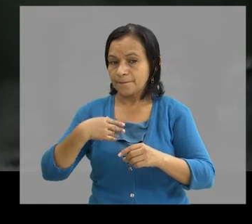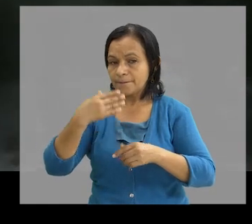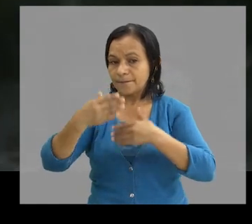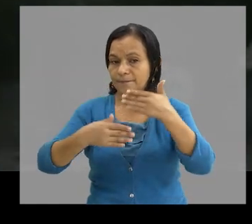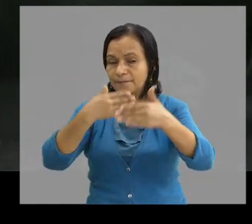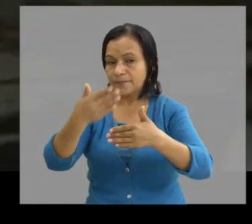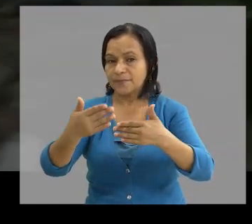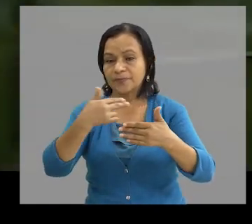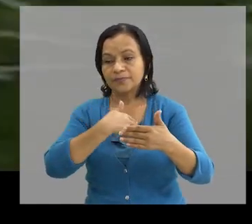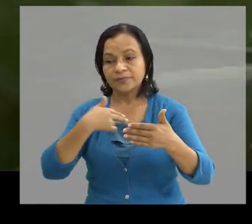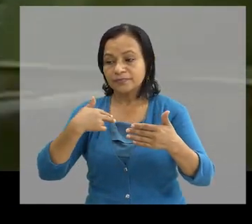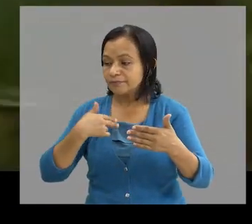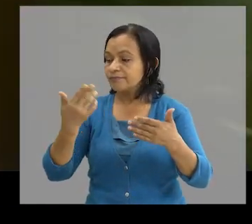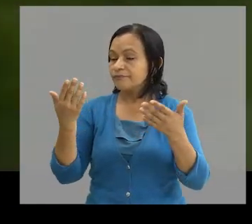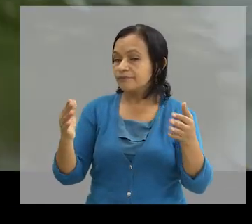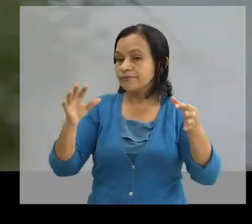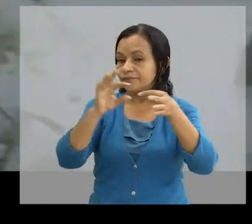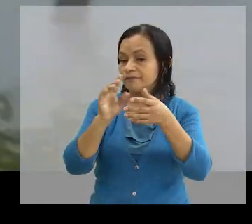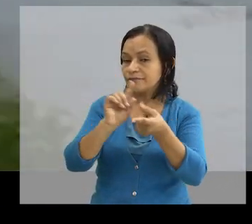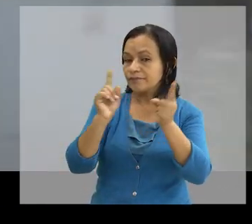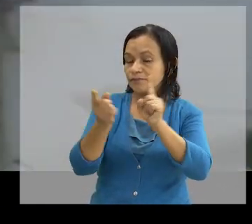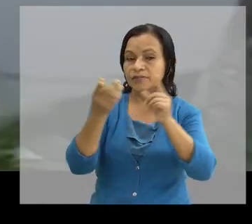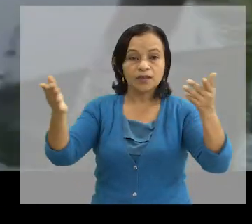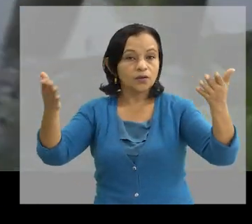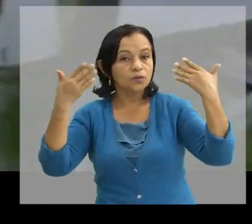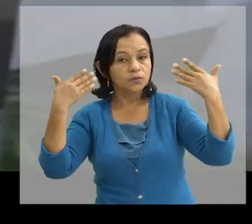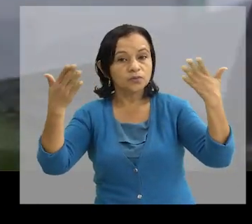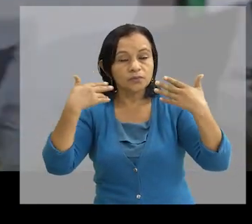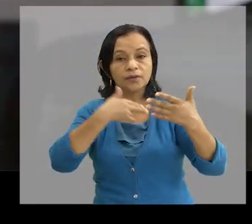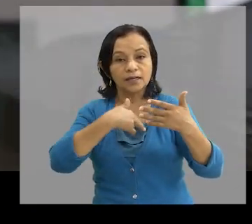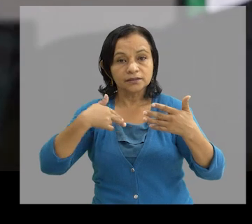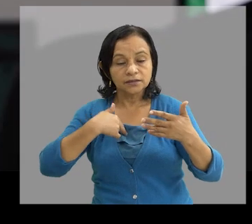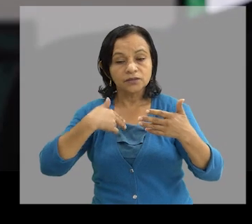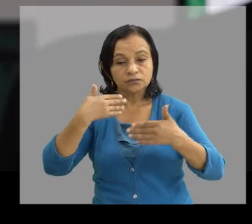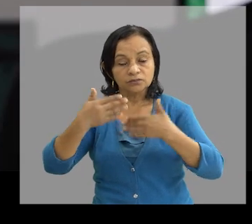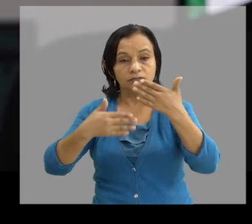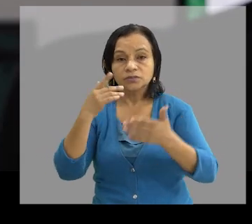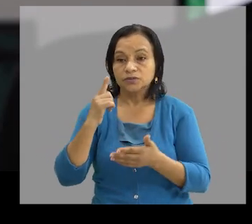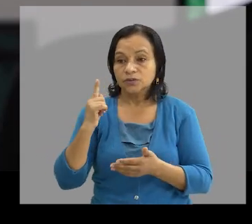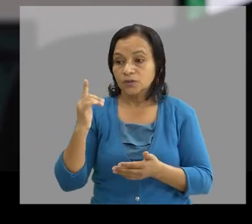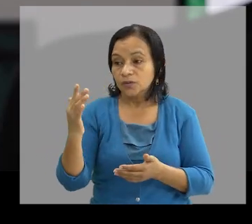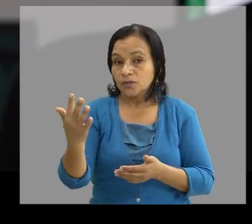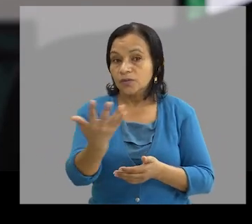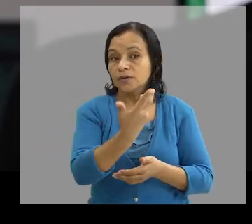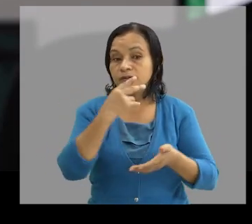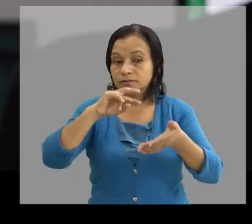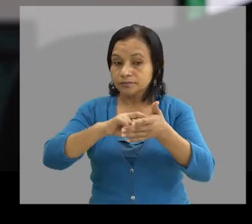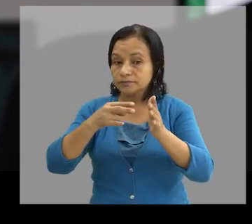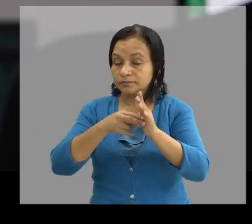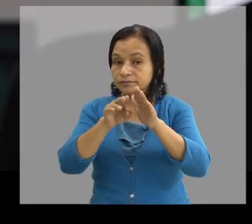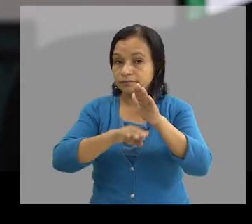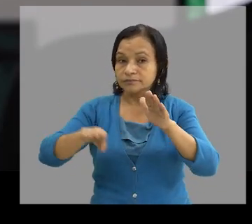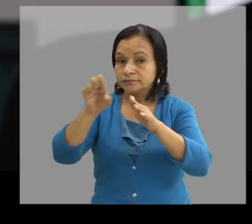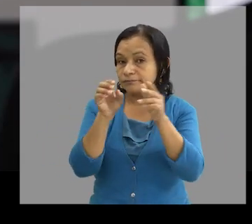procesos que ha venido por parte del cambio climático Acelerando un poco todo lo que es el